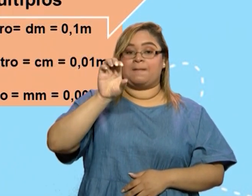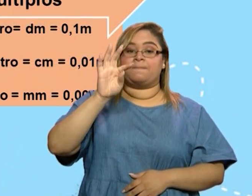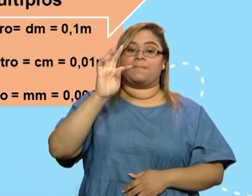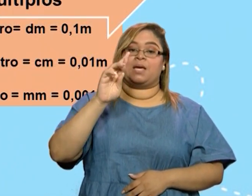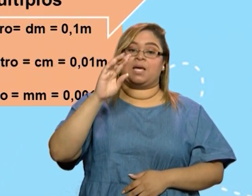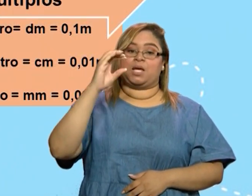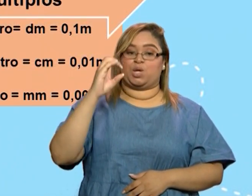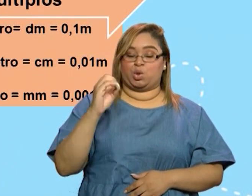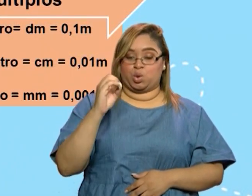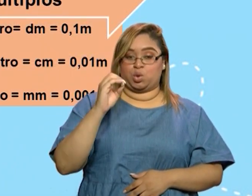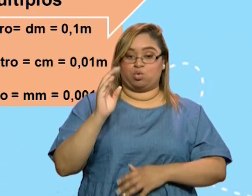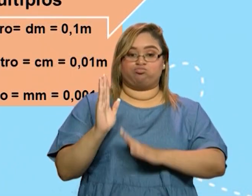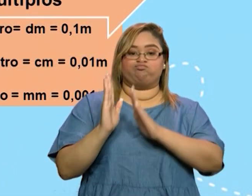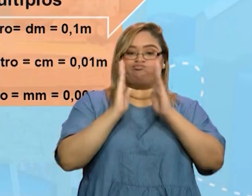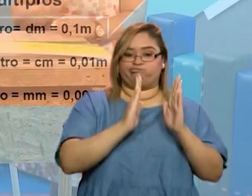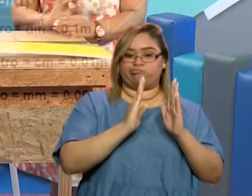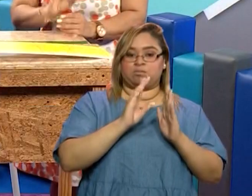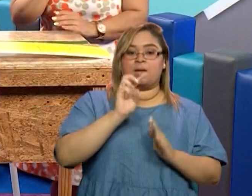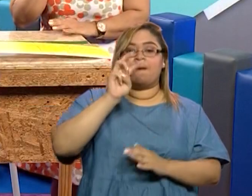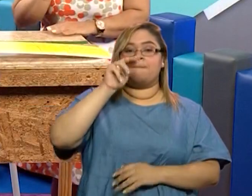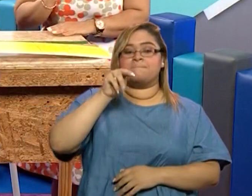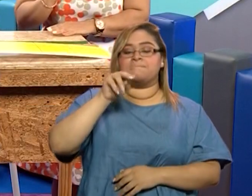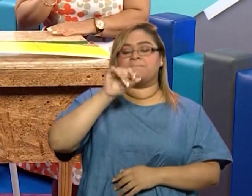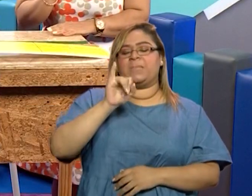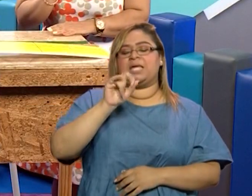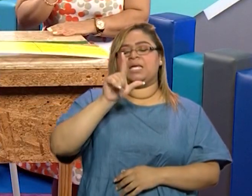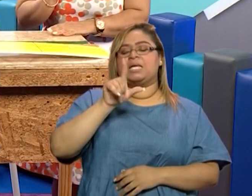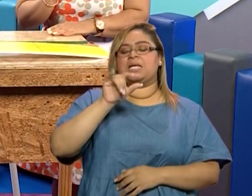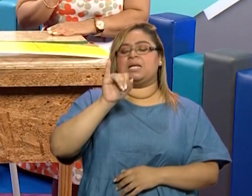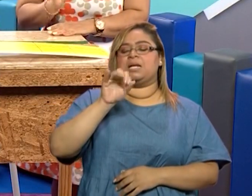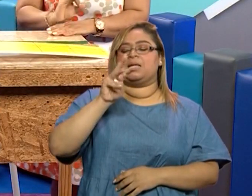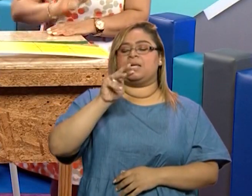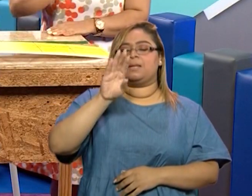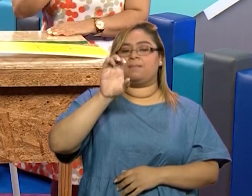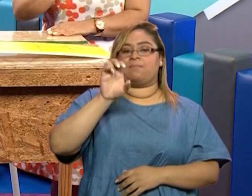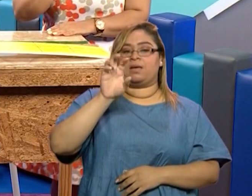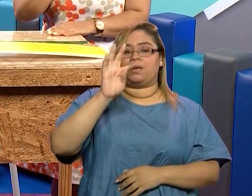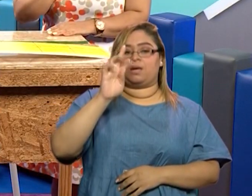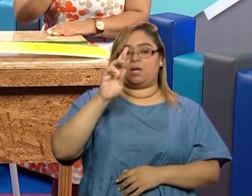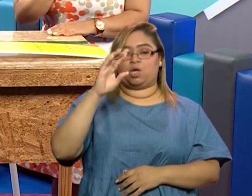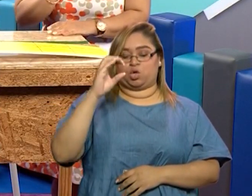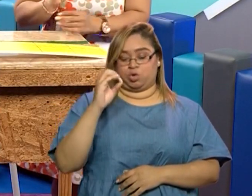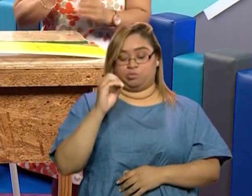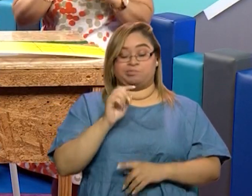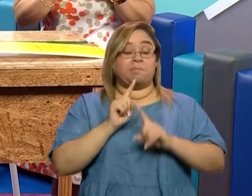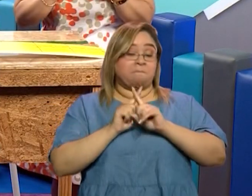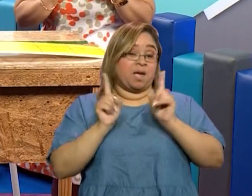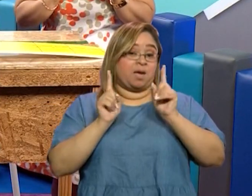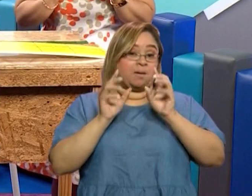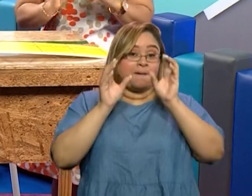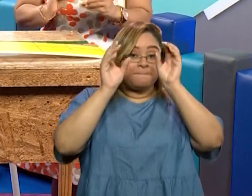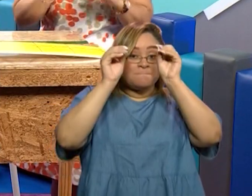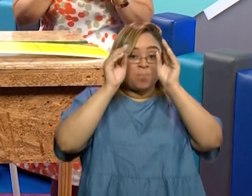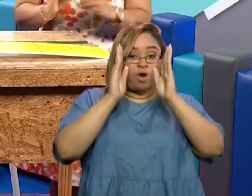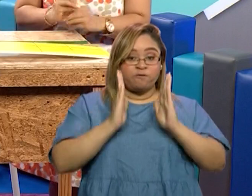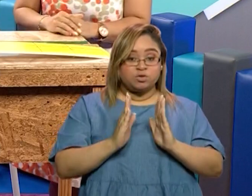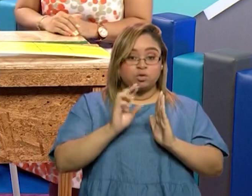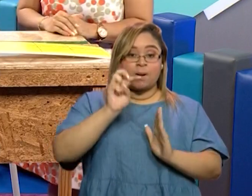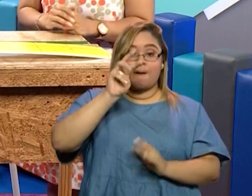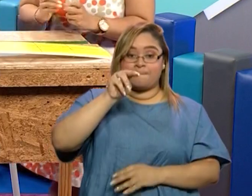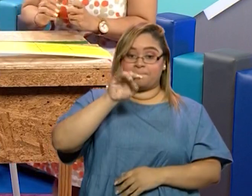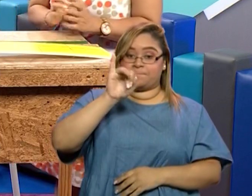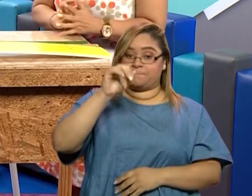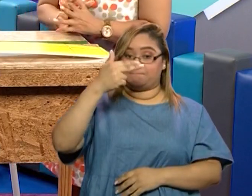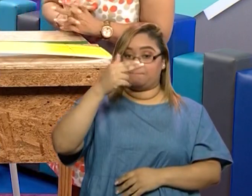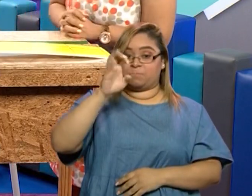se ha hecho unas paletitas para que ustedes lo tengan bien claro, mis niños. Y también lo puedan hacer y ustedes en cualquier momento lo puedan